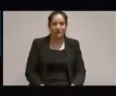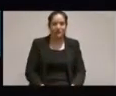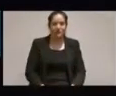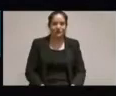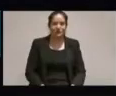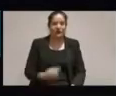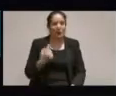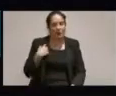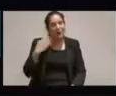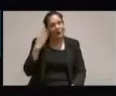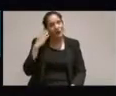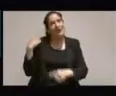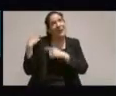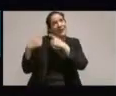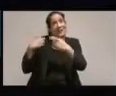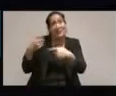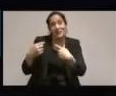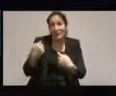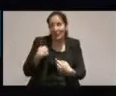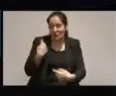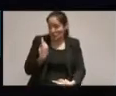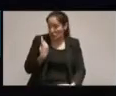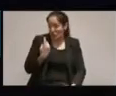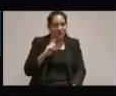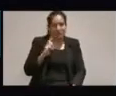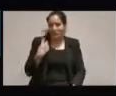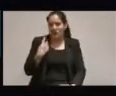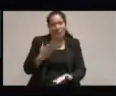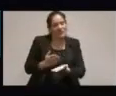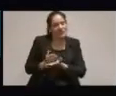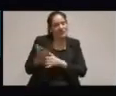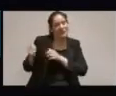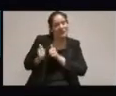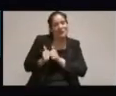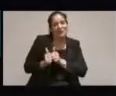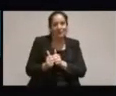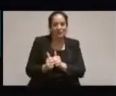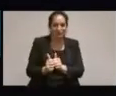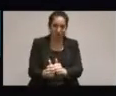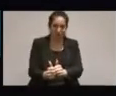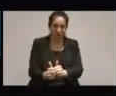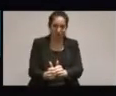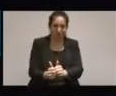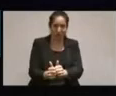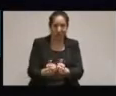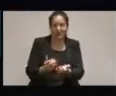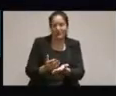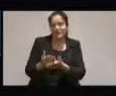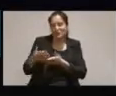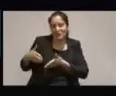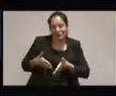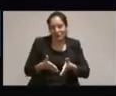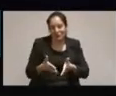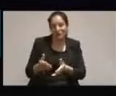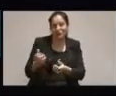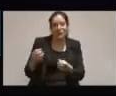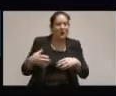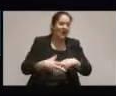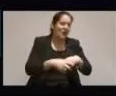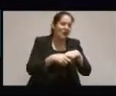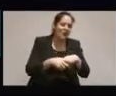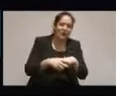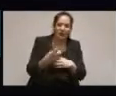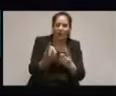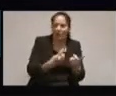La trayectoria uno no la hace sola, es un camino en el cual lo recorre con mucha gente, por eso